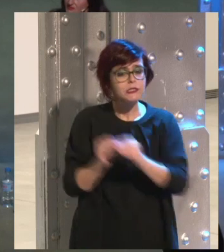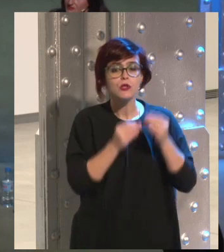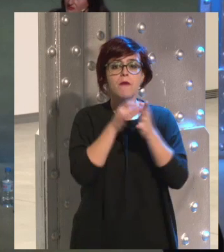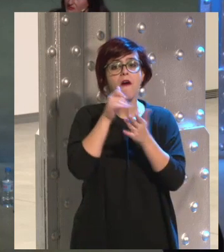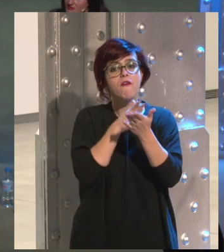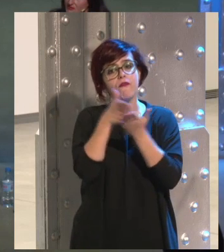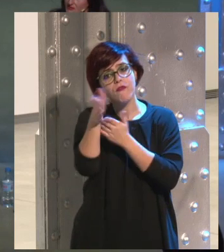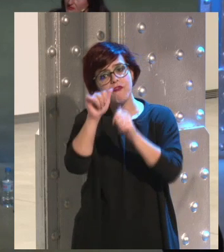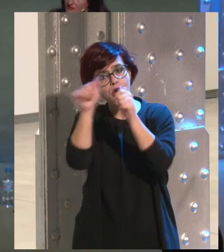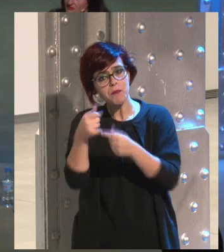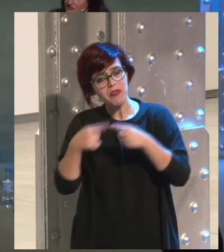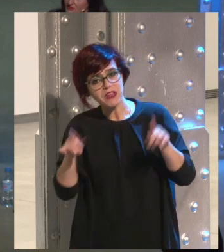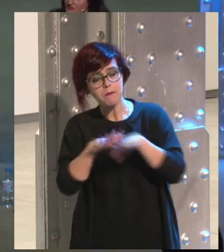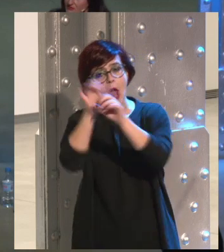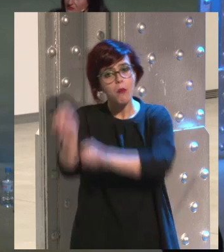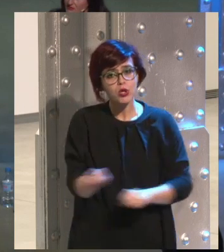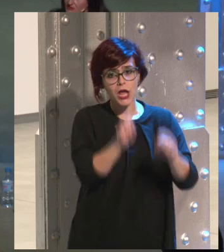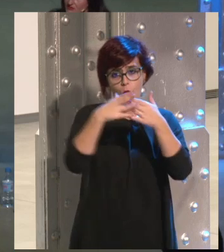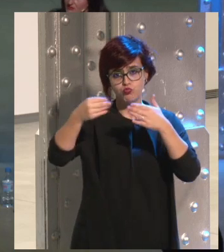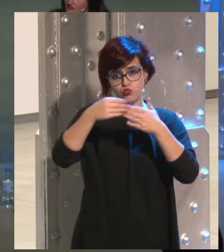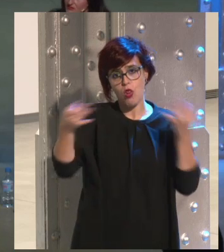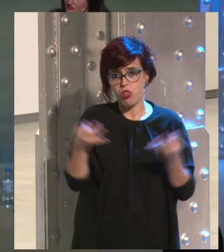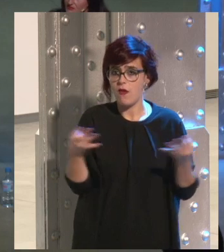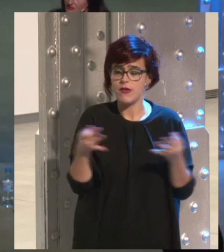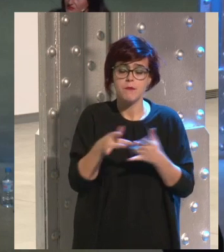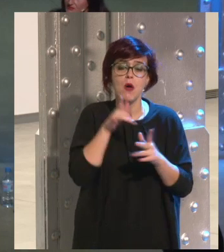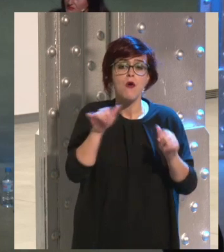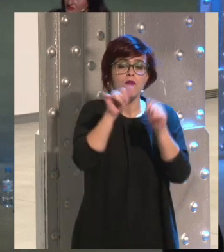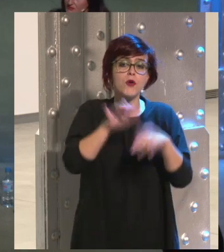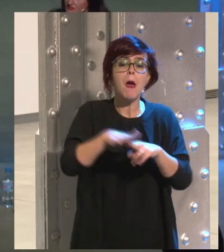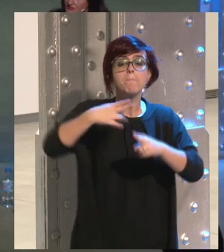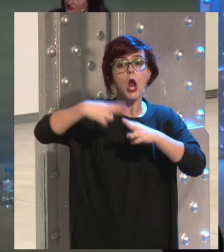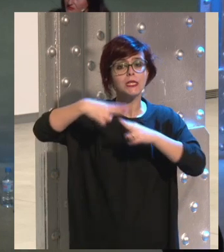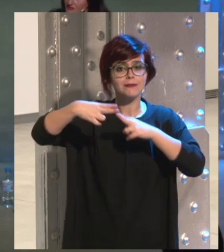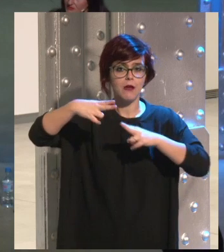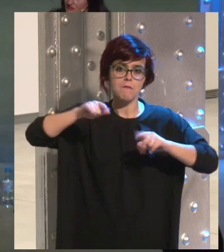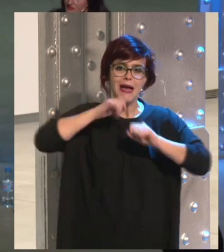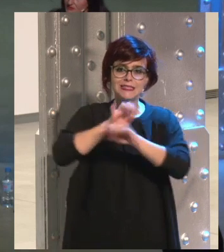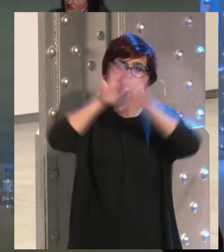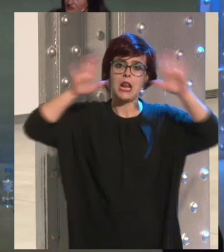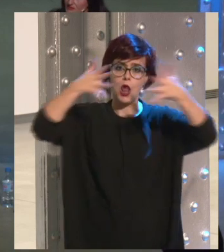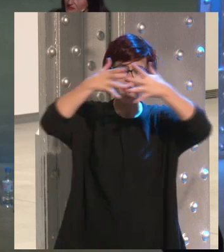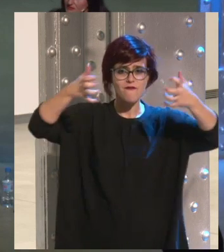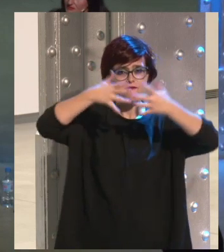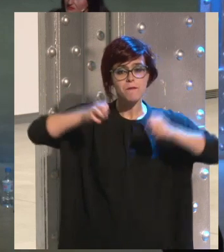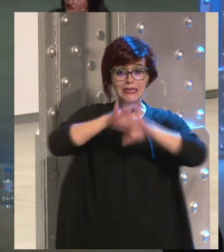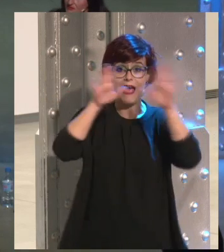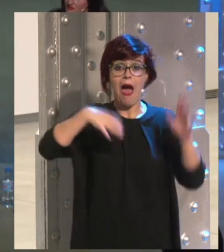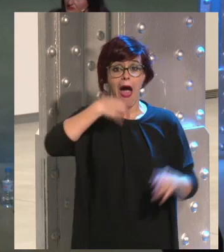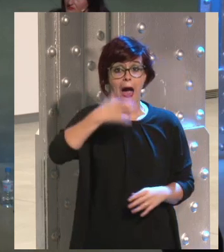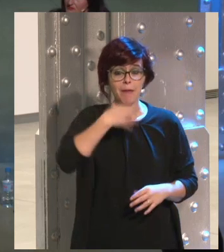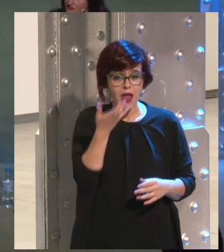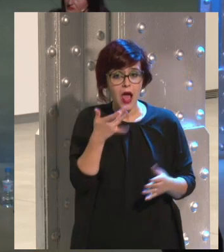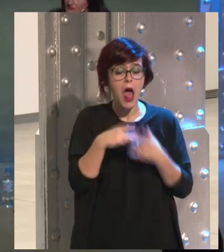otras maneras para proteger a los usuarios con políticas más claras. De hecho, Apple, aunque